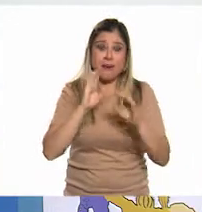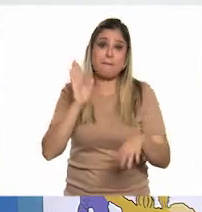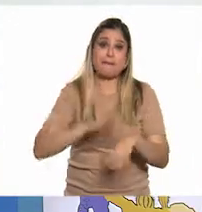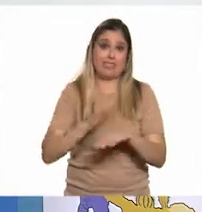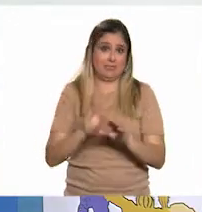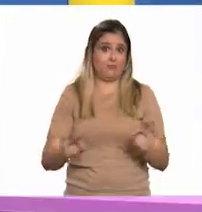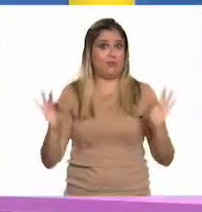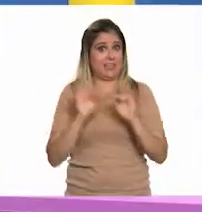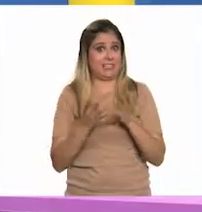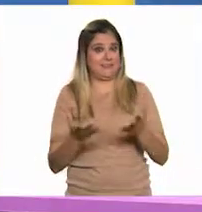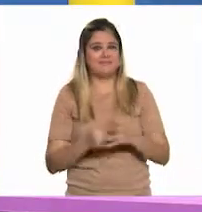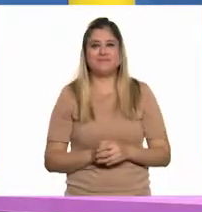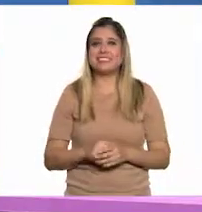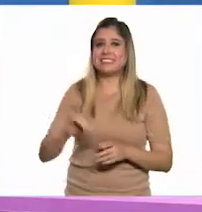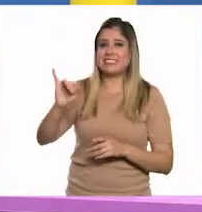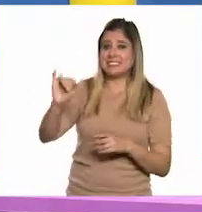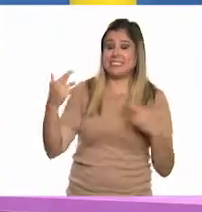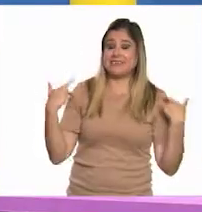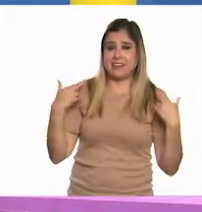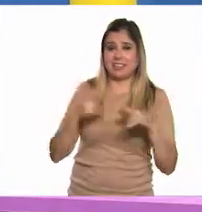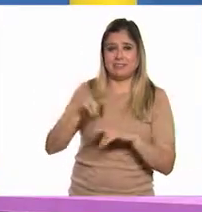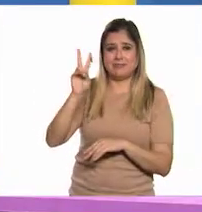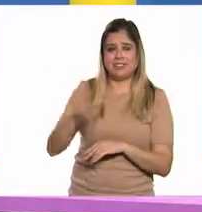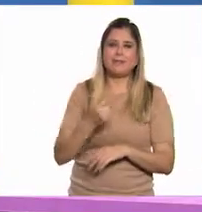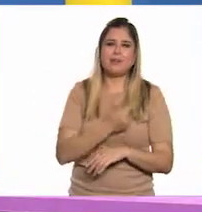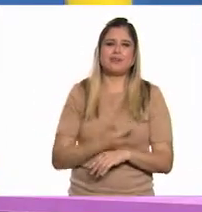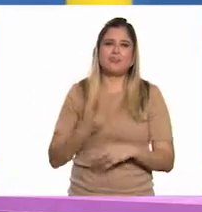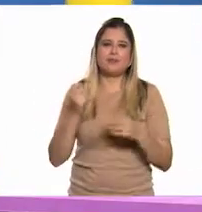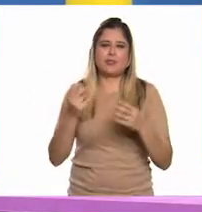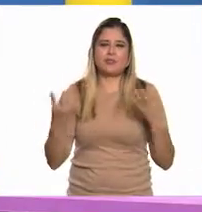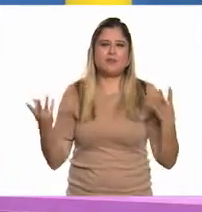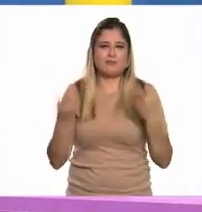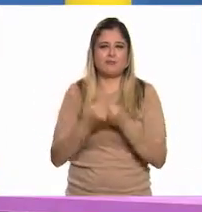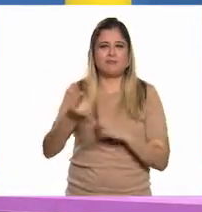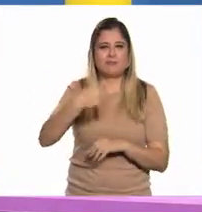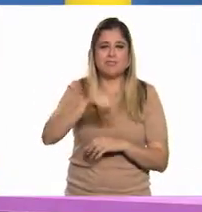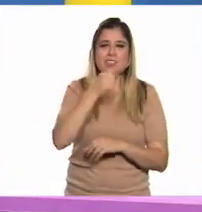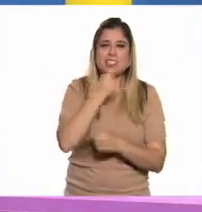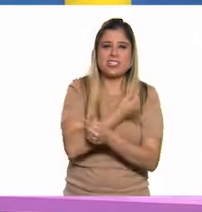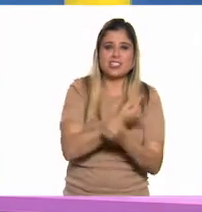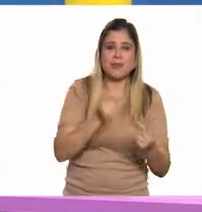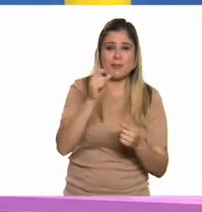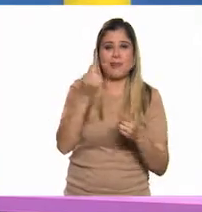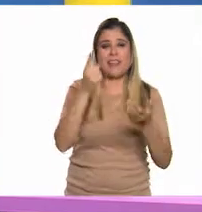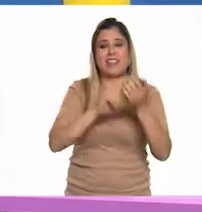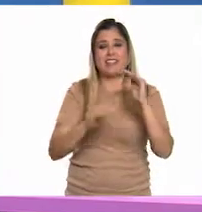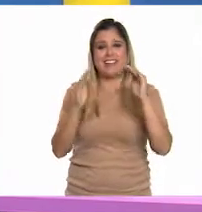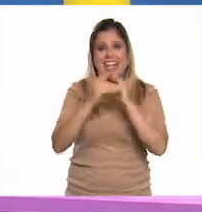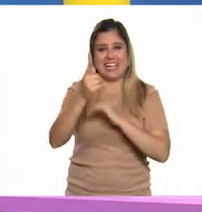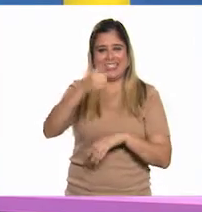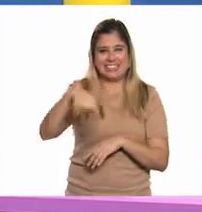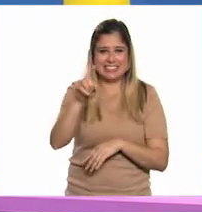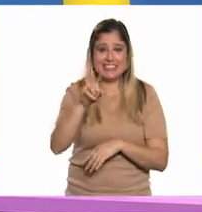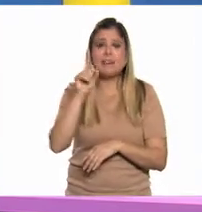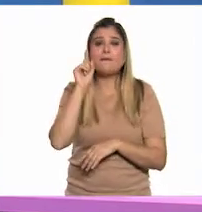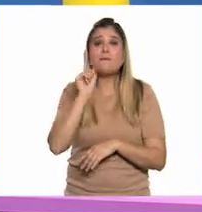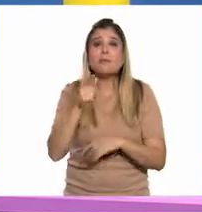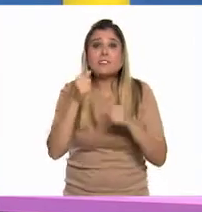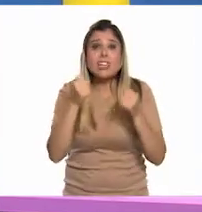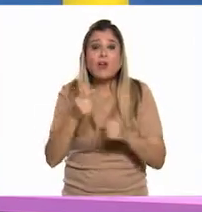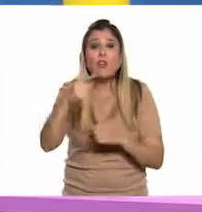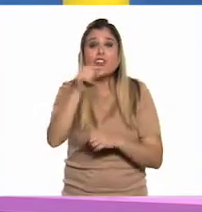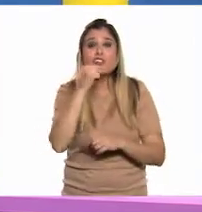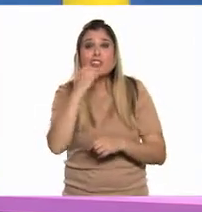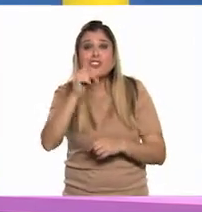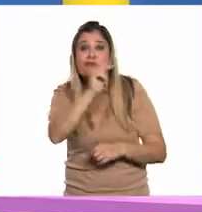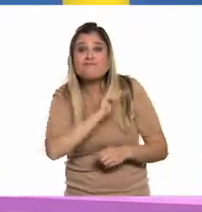importante. Claro que sí, profesor. Pues a mí también me encanta estar con ustedes y también con los niños y niñas allá en casita. Y seguramente ellos, como nosotros,